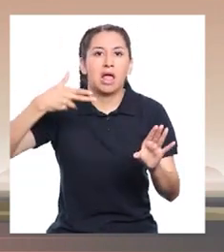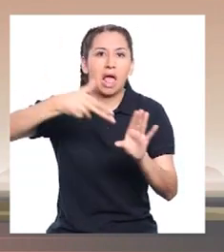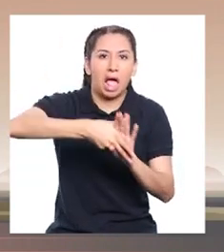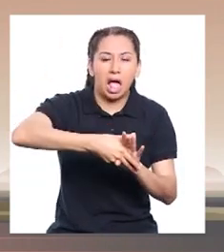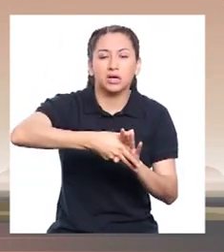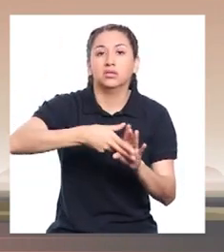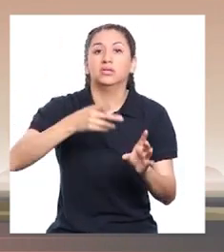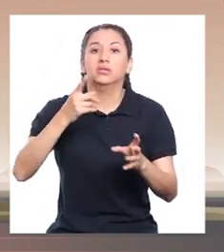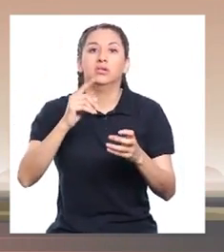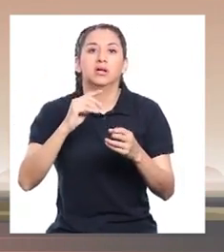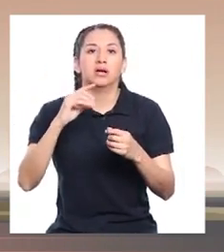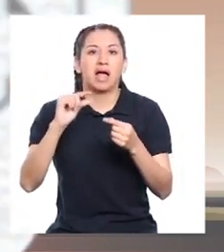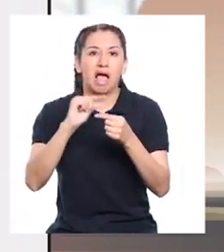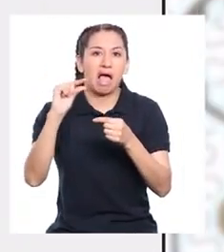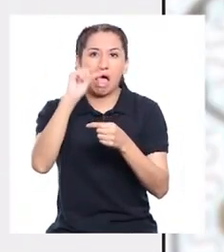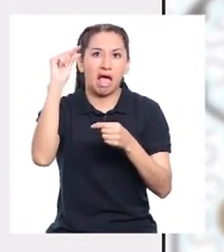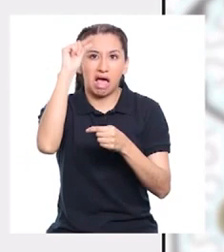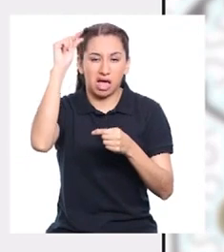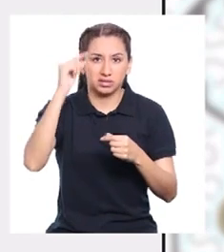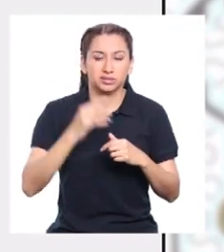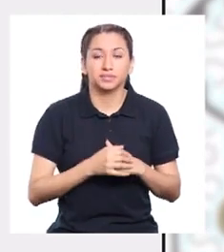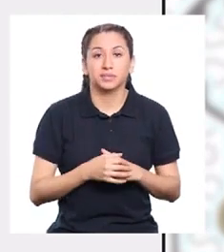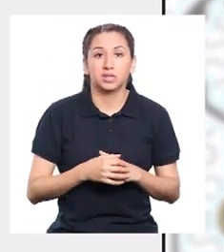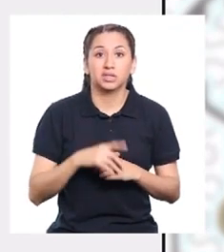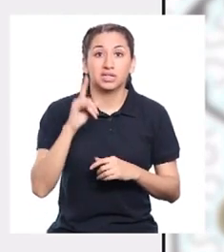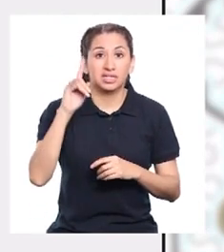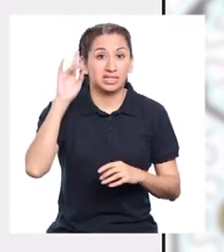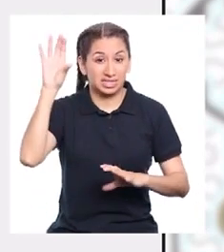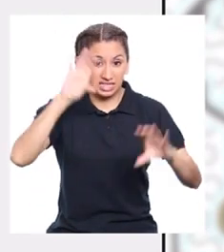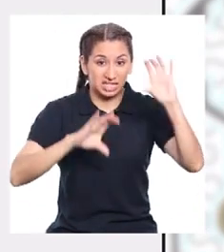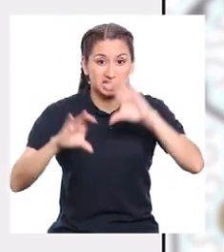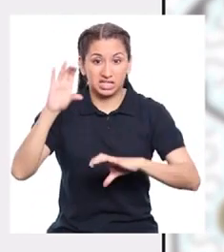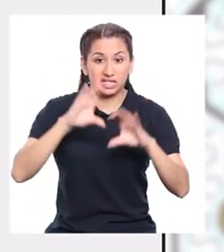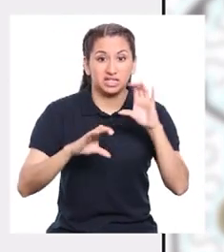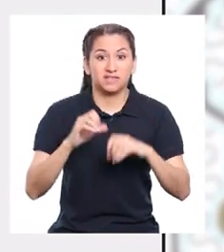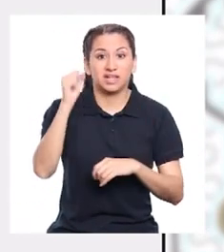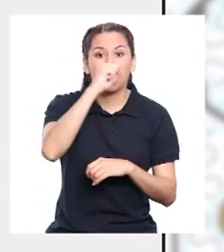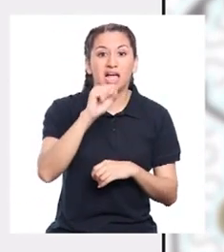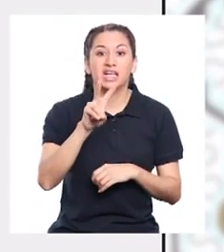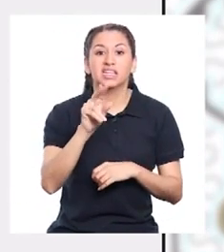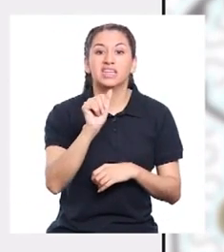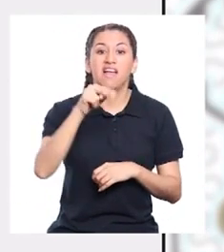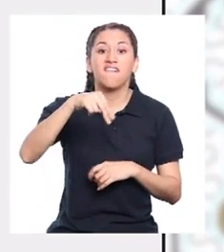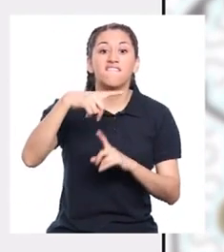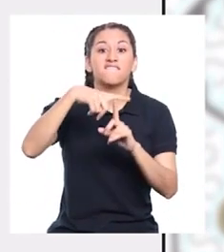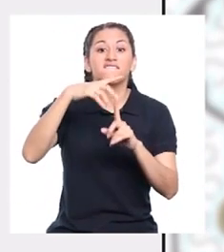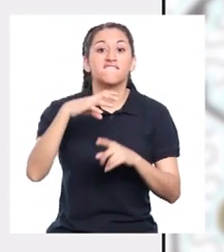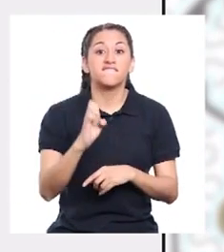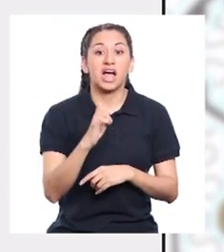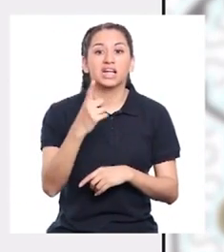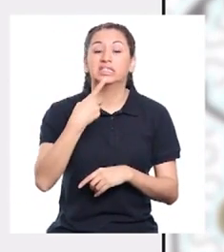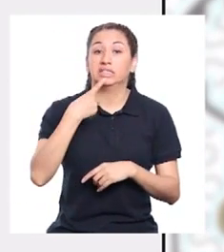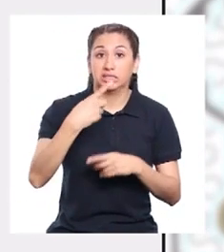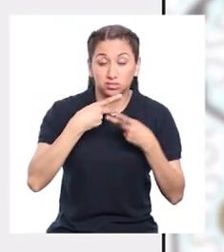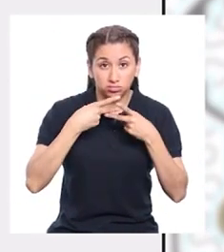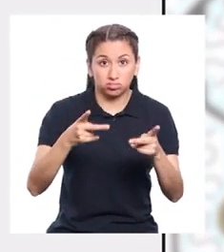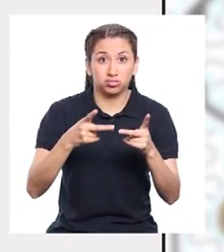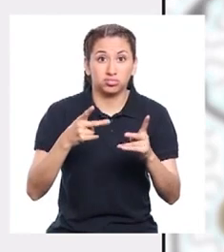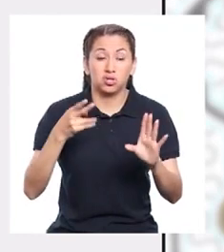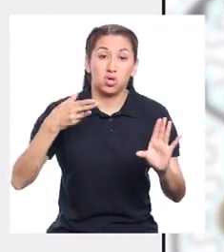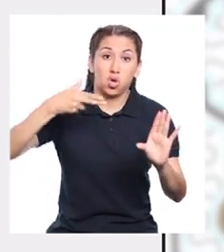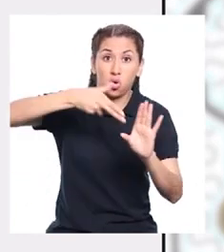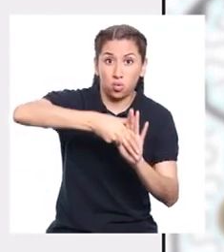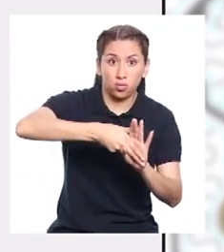gas o carbón. En 1896, el científico sueco Svante Arrhenius fue el primer en proclamar que los